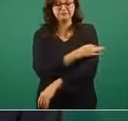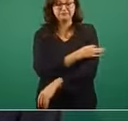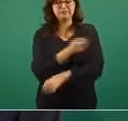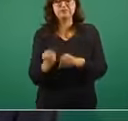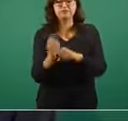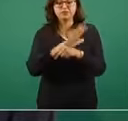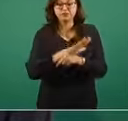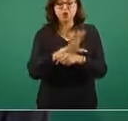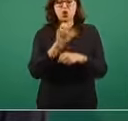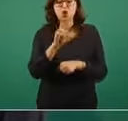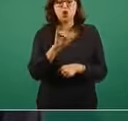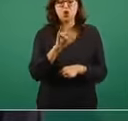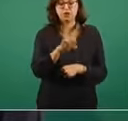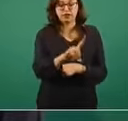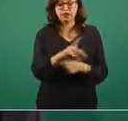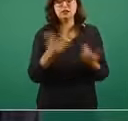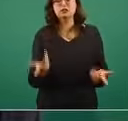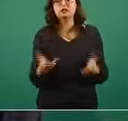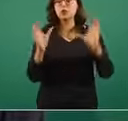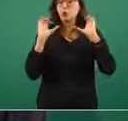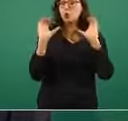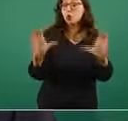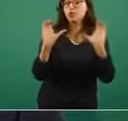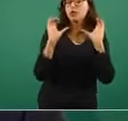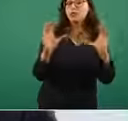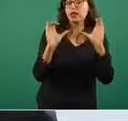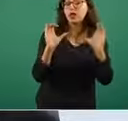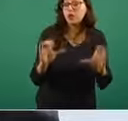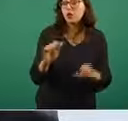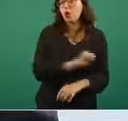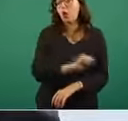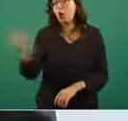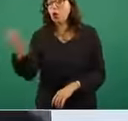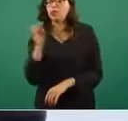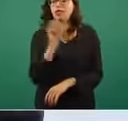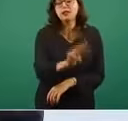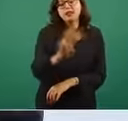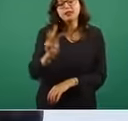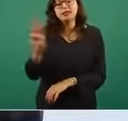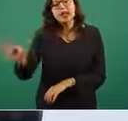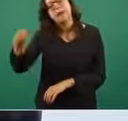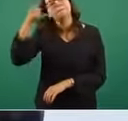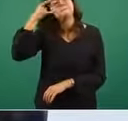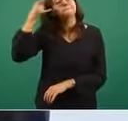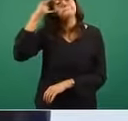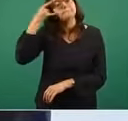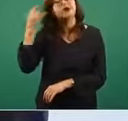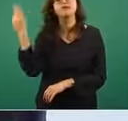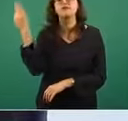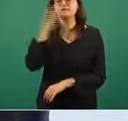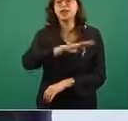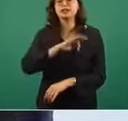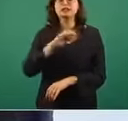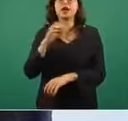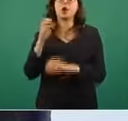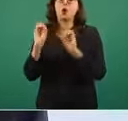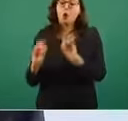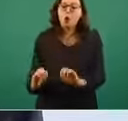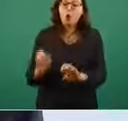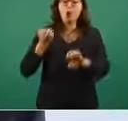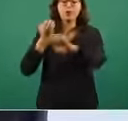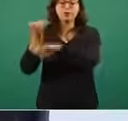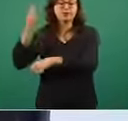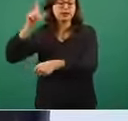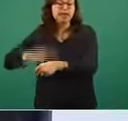confundir de otras plataformas. Sabemos que se han anunciado localmente algunas plataformas en los estados, no